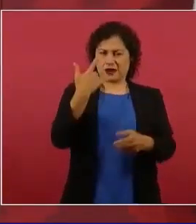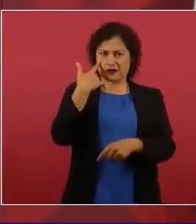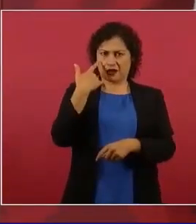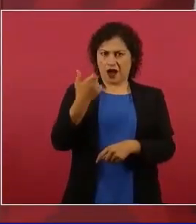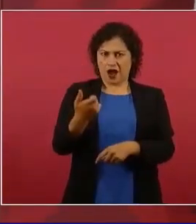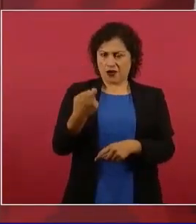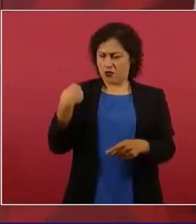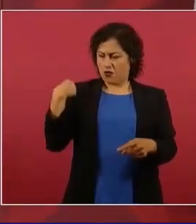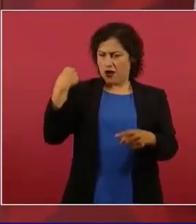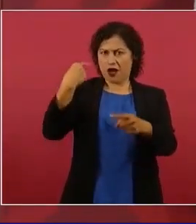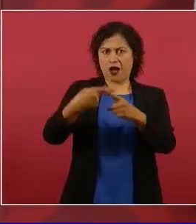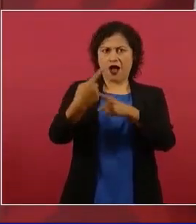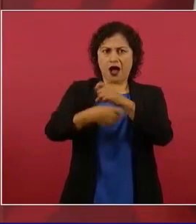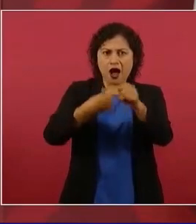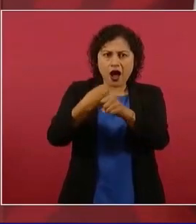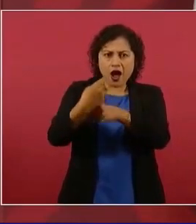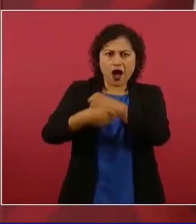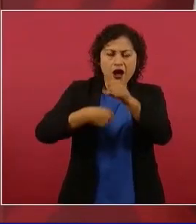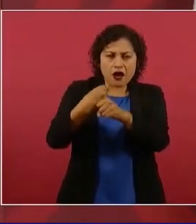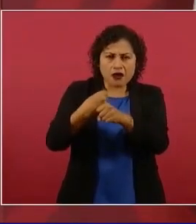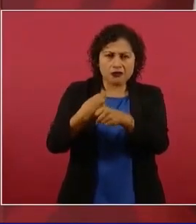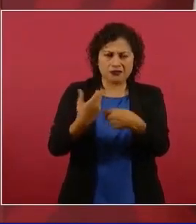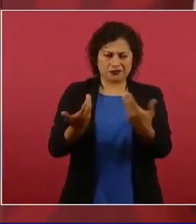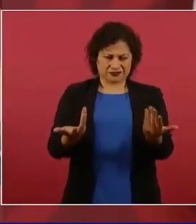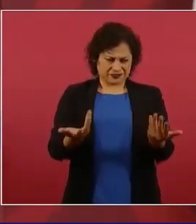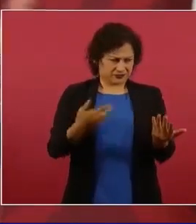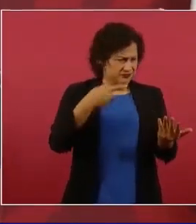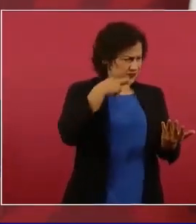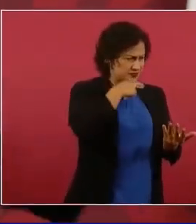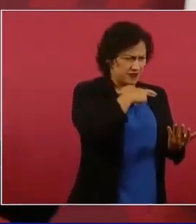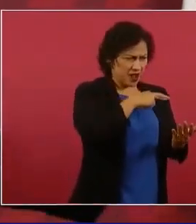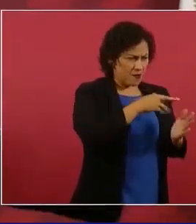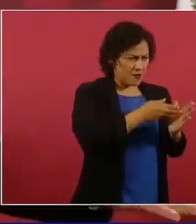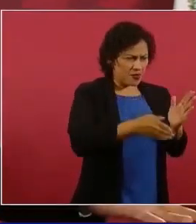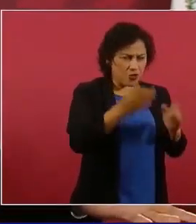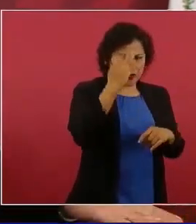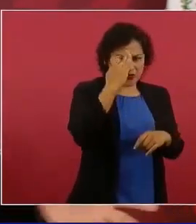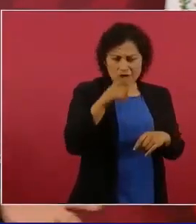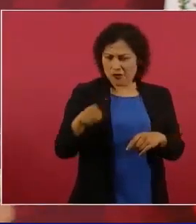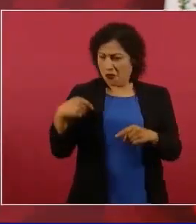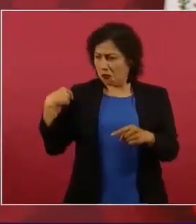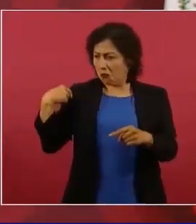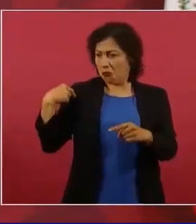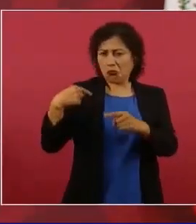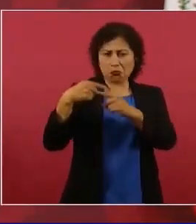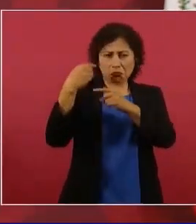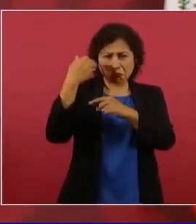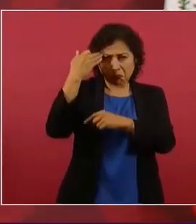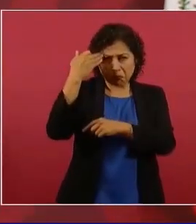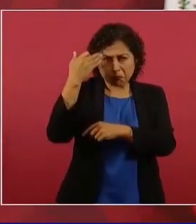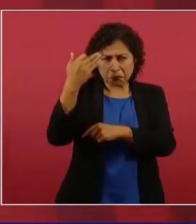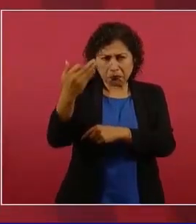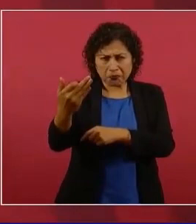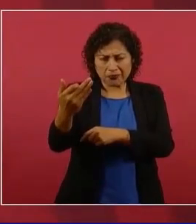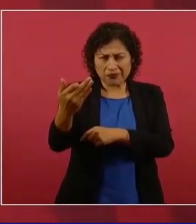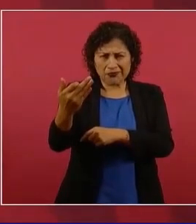¿qué no tienen información?,